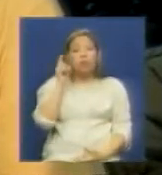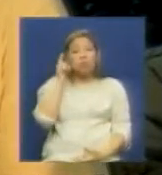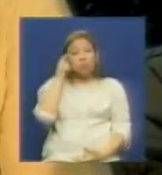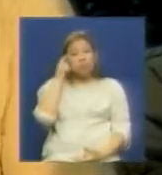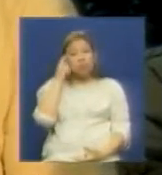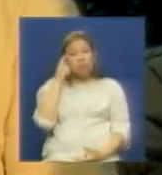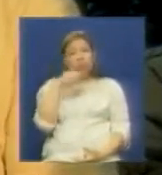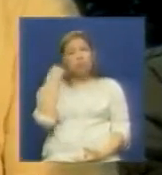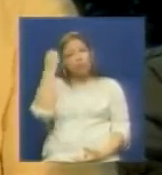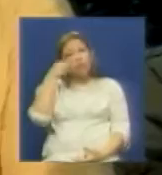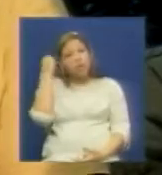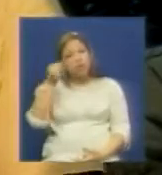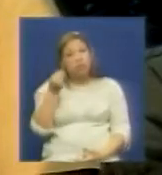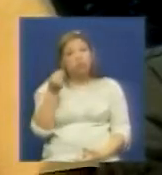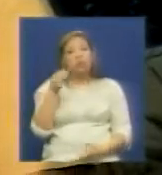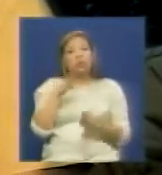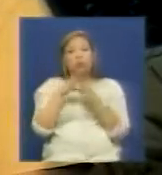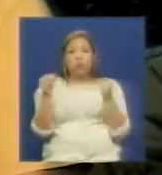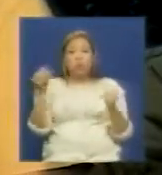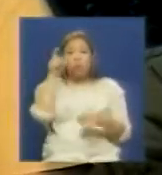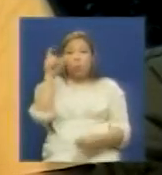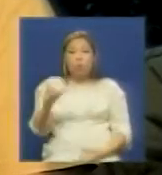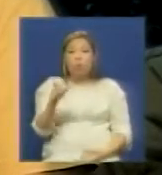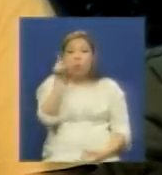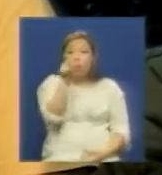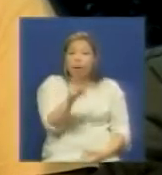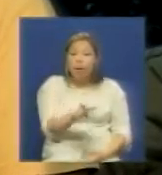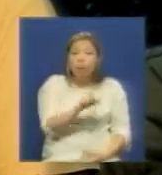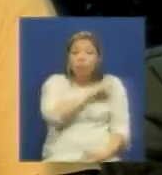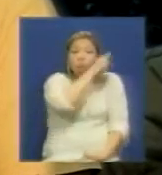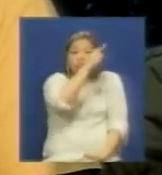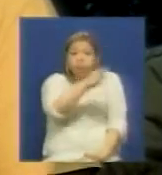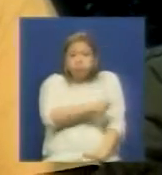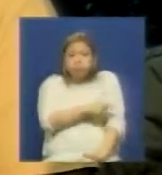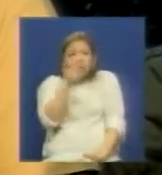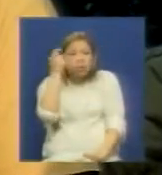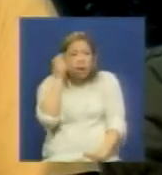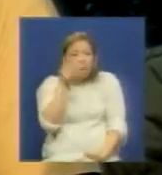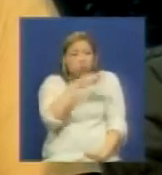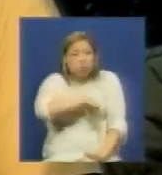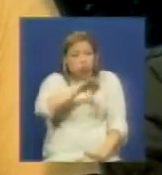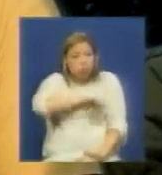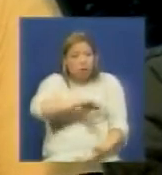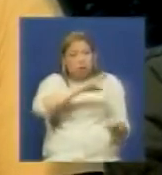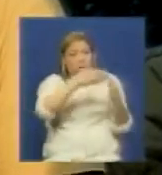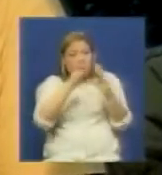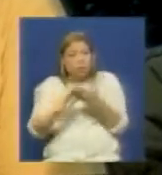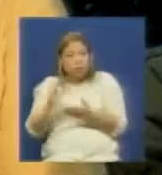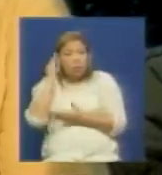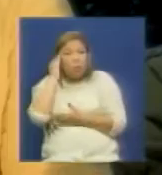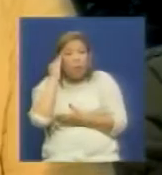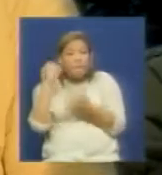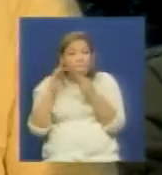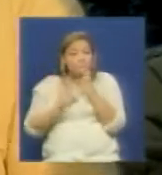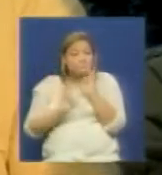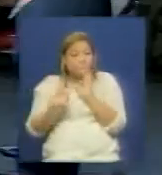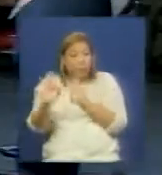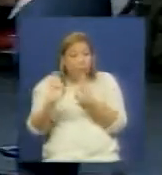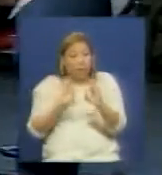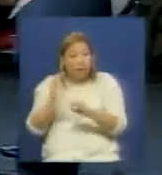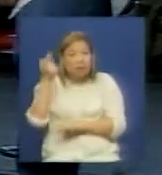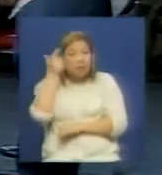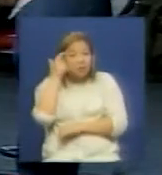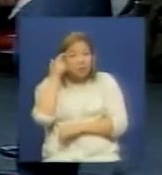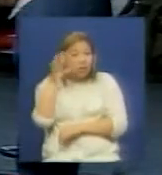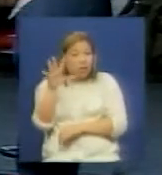servido yo creo que nosotros como poder popular tenemos que prepararnos para la arremetida de la derecha precisamente nosotros sabemos